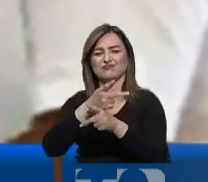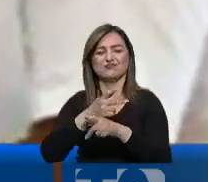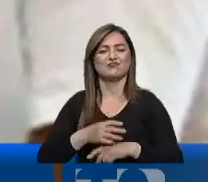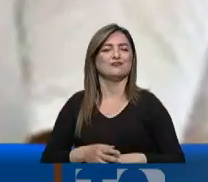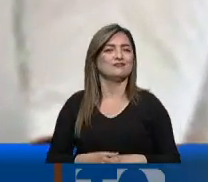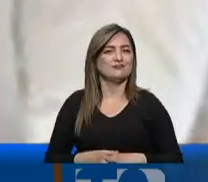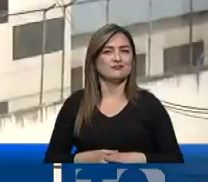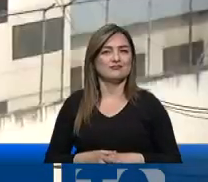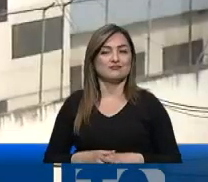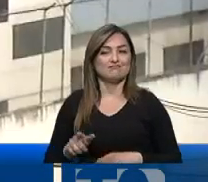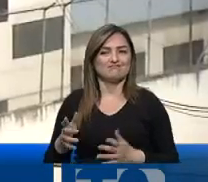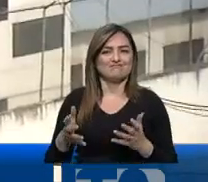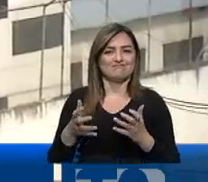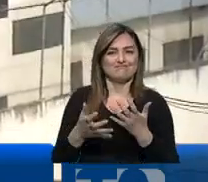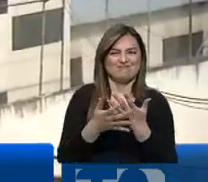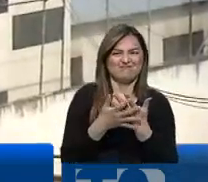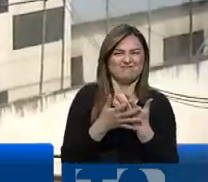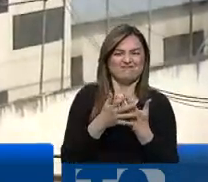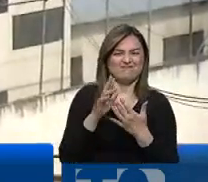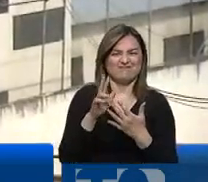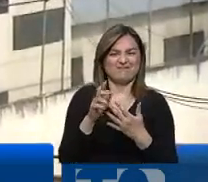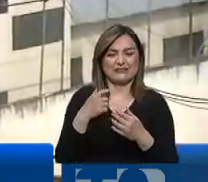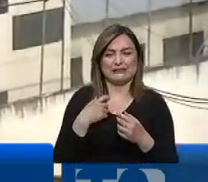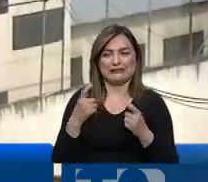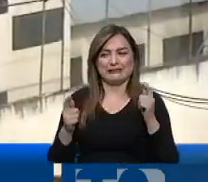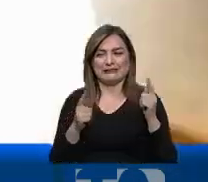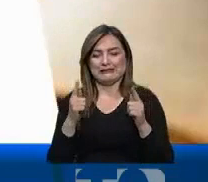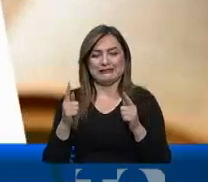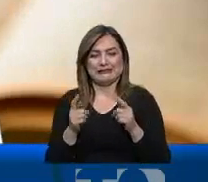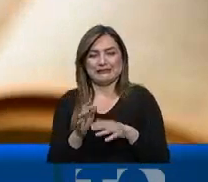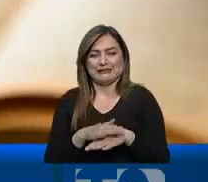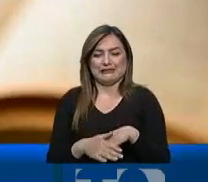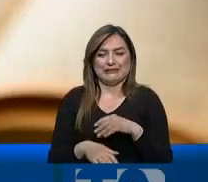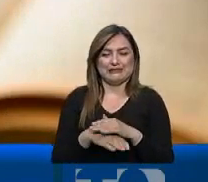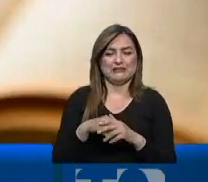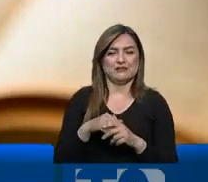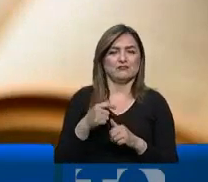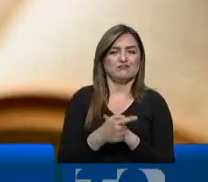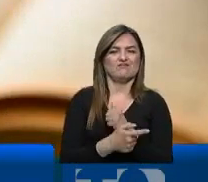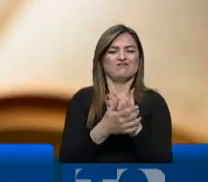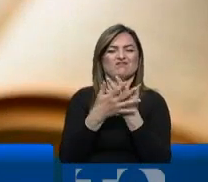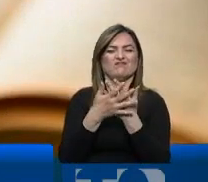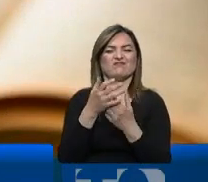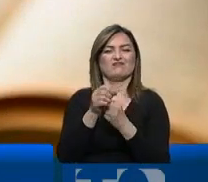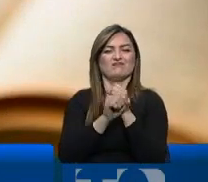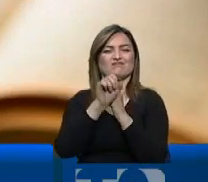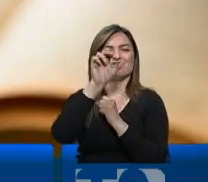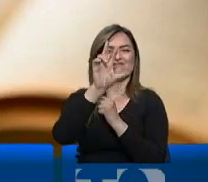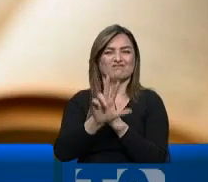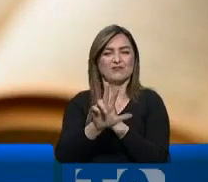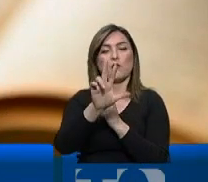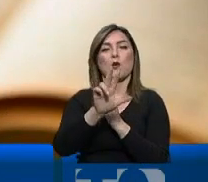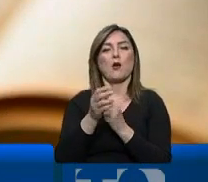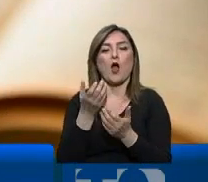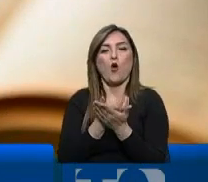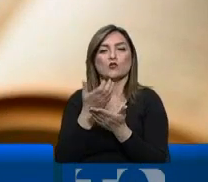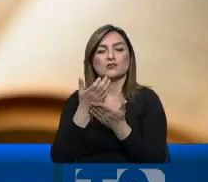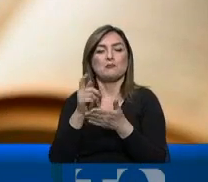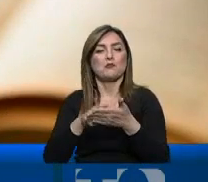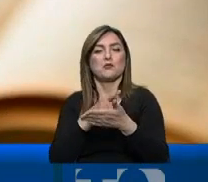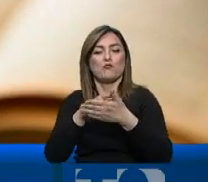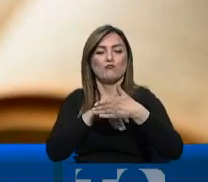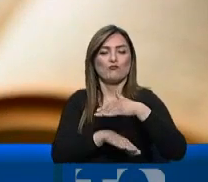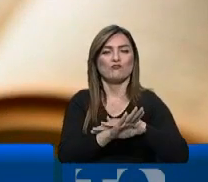parecer quiere esquivar la prisión en los otros tres casos. Él tiene una sentencia de tres años por ingresos prohibidos a la cárcel, por fraude